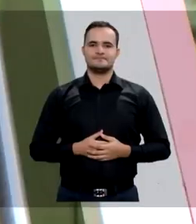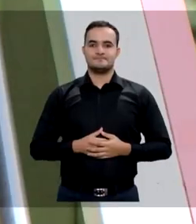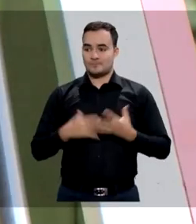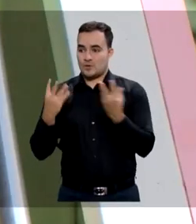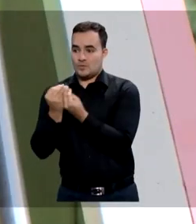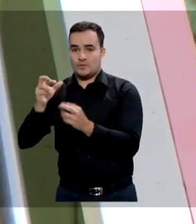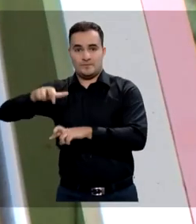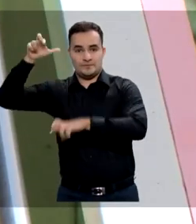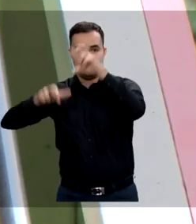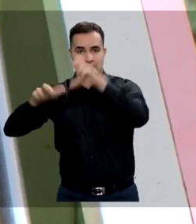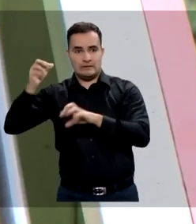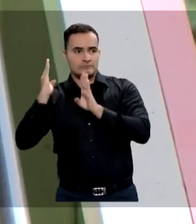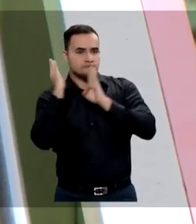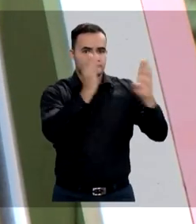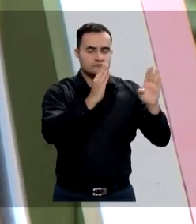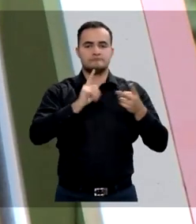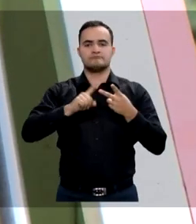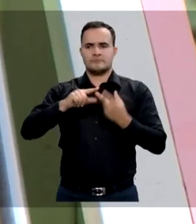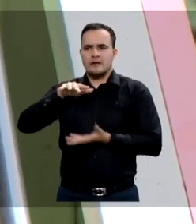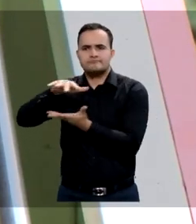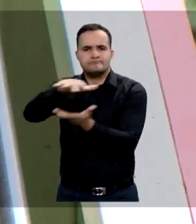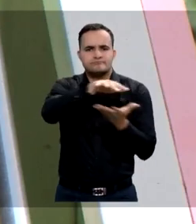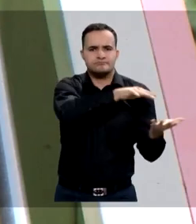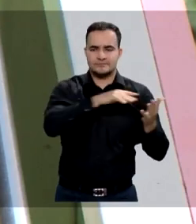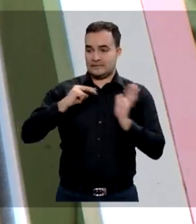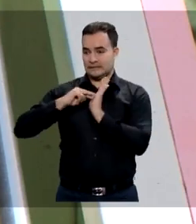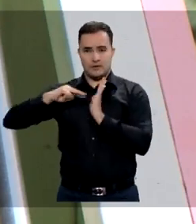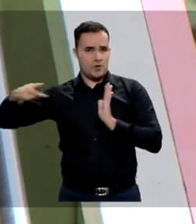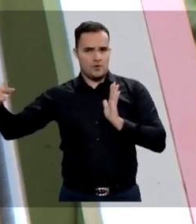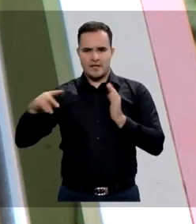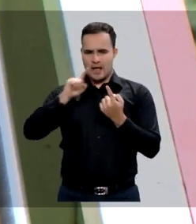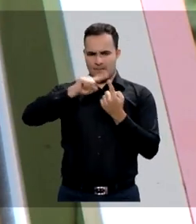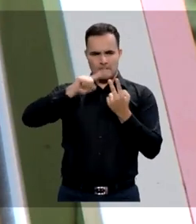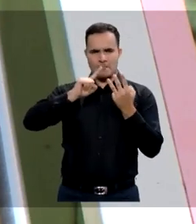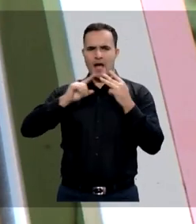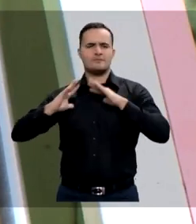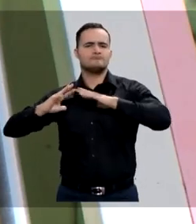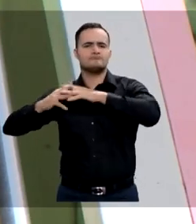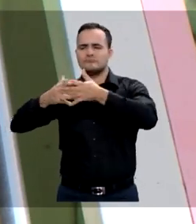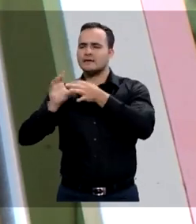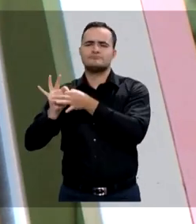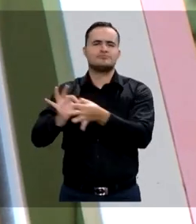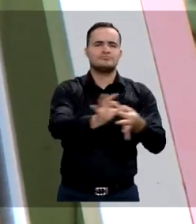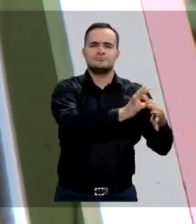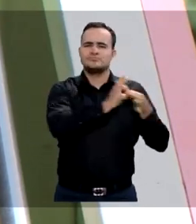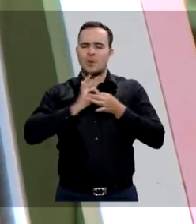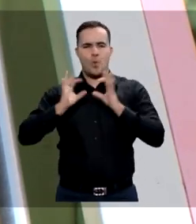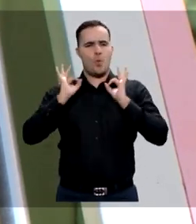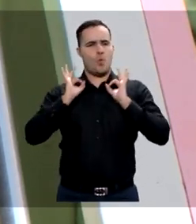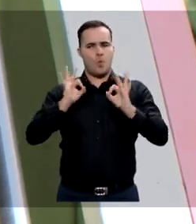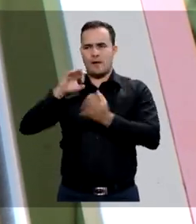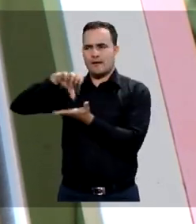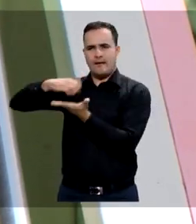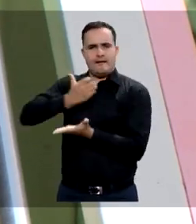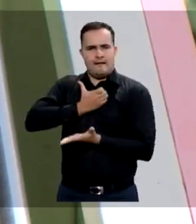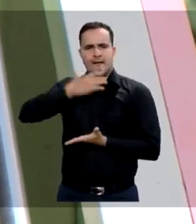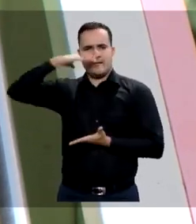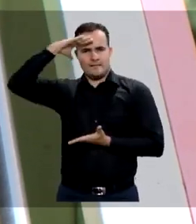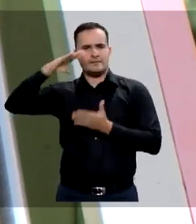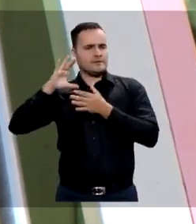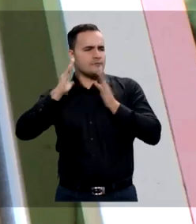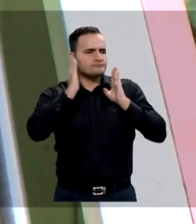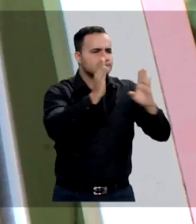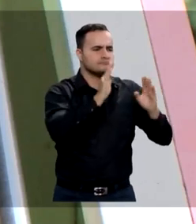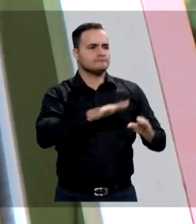Con brigadas de salud, ayuda humanitaria, gestión tecnológica y un trabajo articulado, la Alcaldía de Medellín atiende la contingencia de